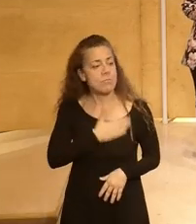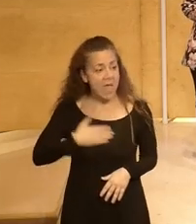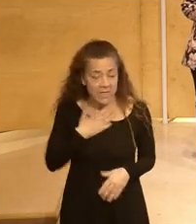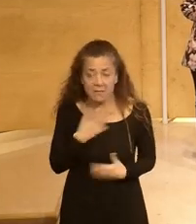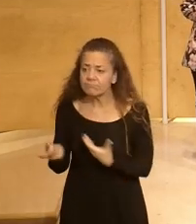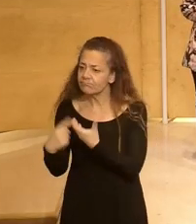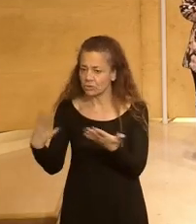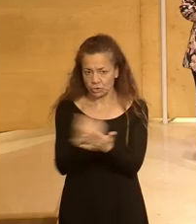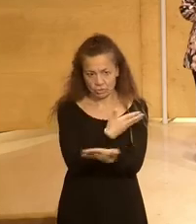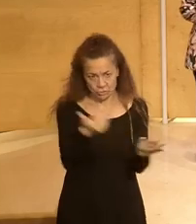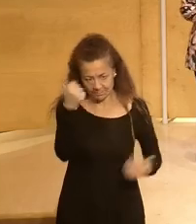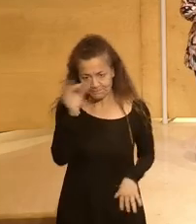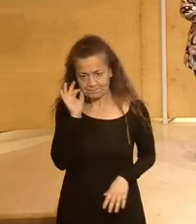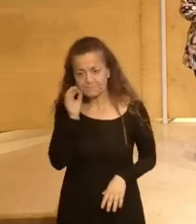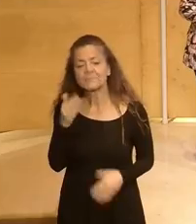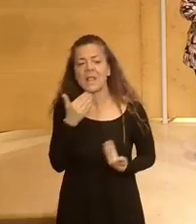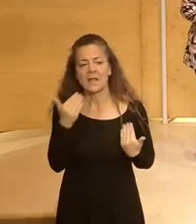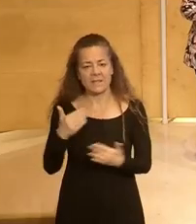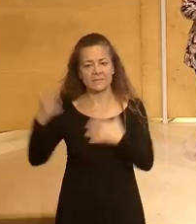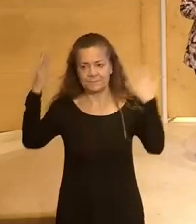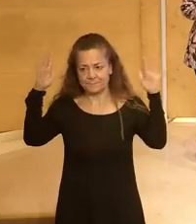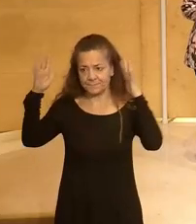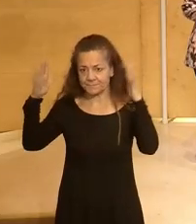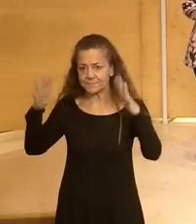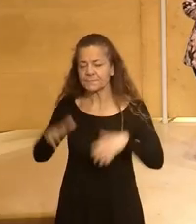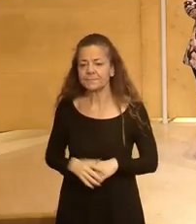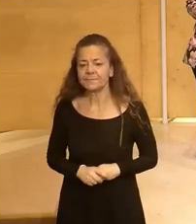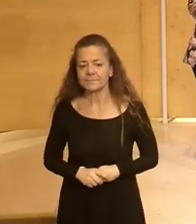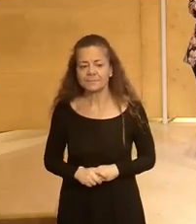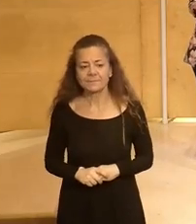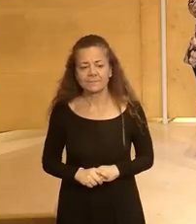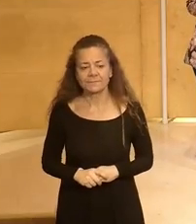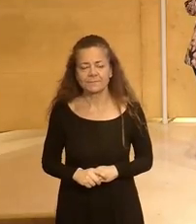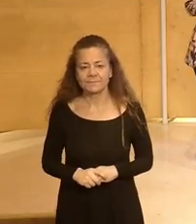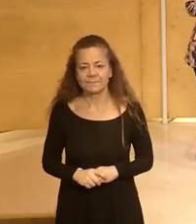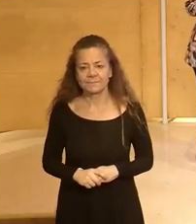contar con todos y todas vosotras gracias gracias aplausos